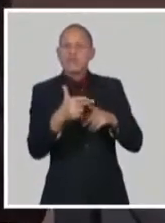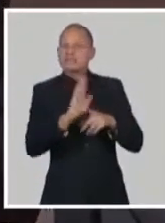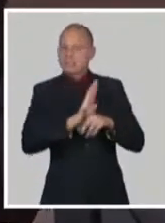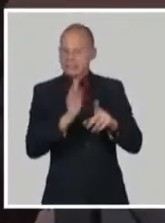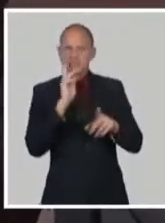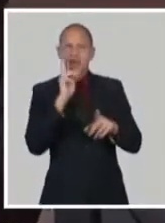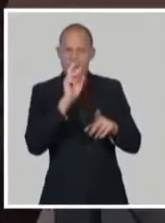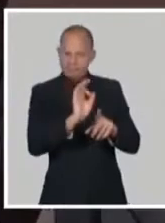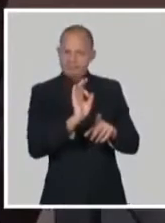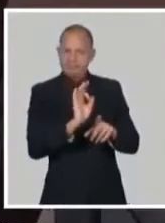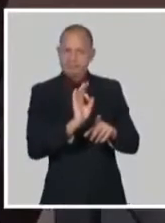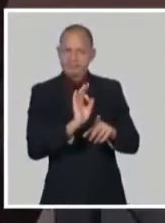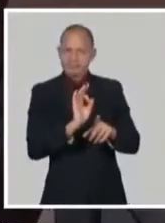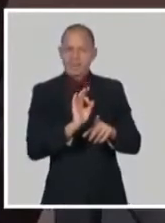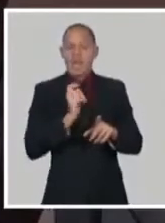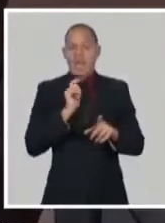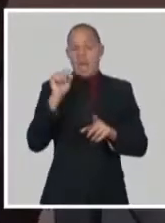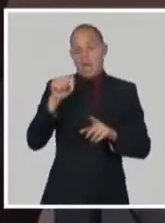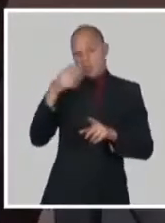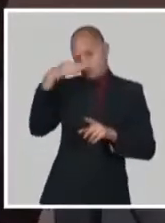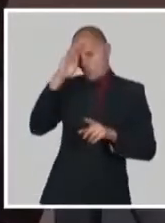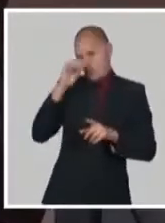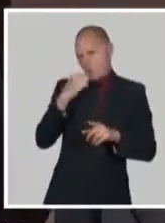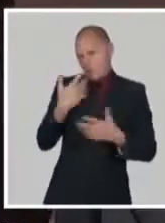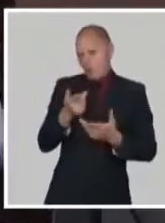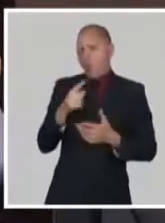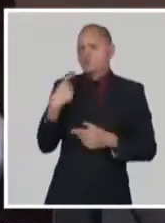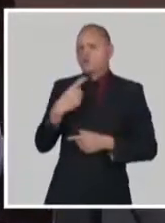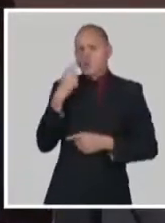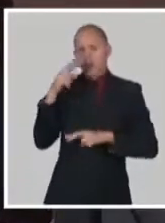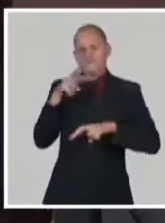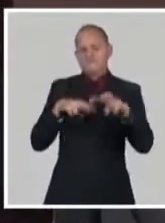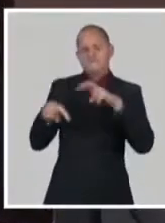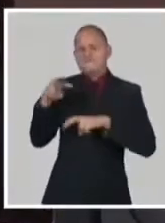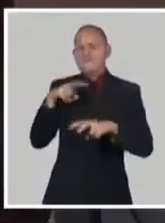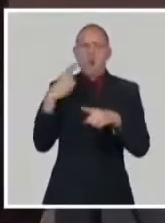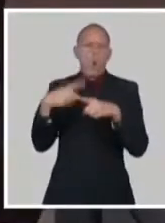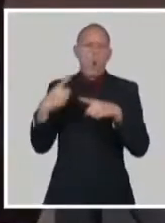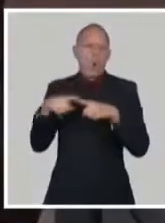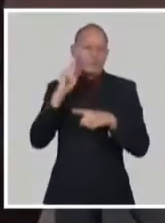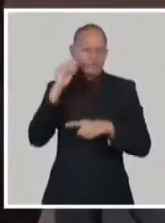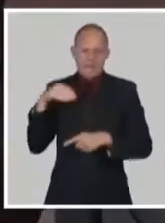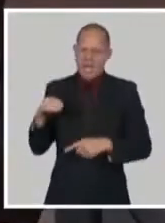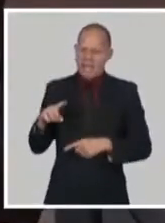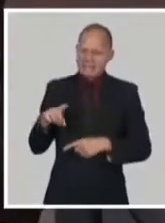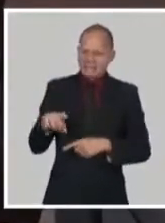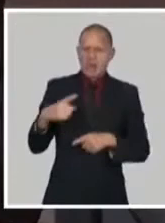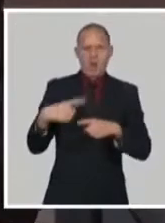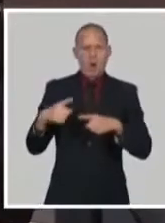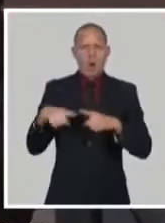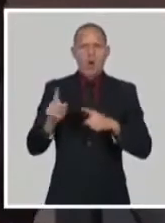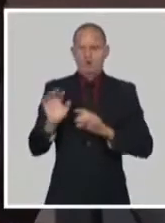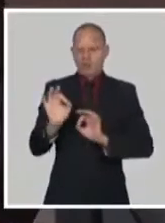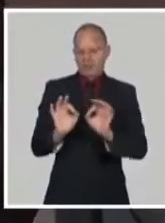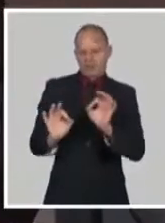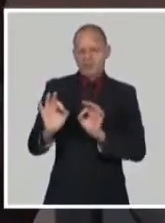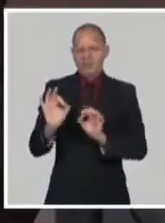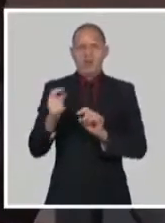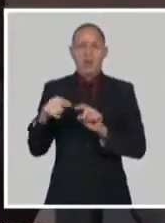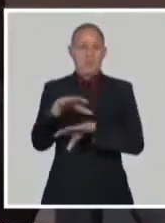de obtener moléculas recombinantes, tanto en bacterias, en levaduras, en células de organismos superiores, o en células de mamíferos.